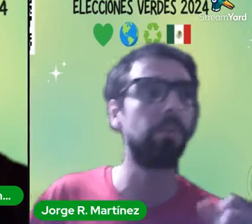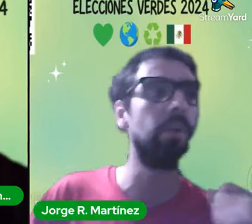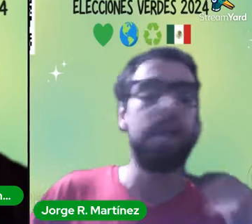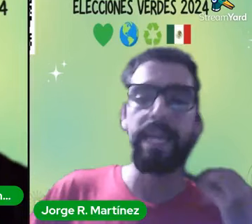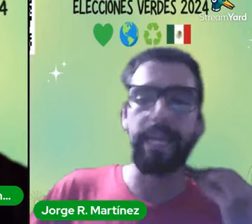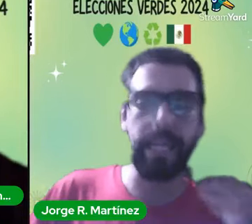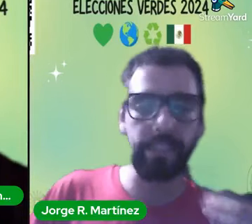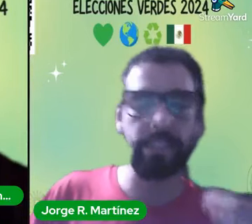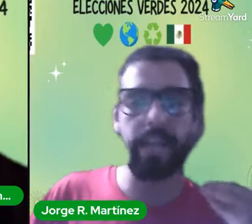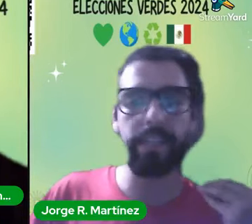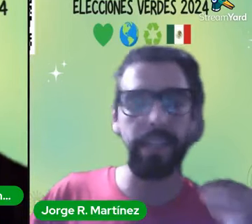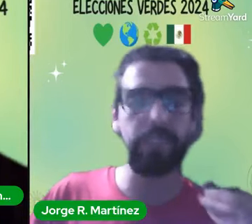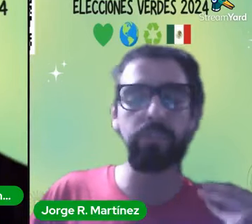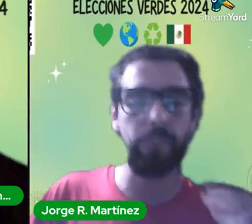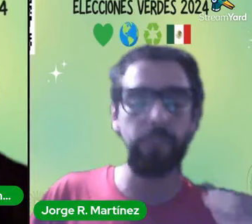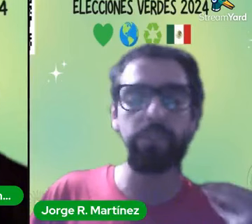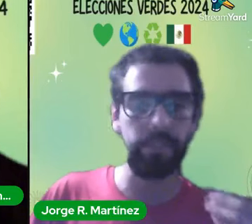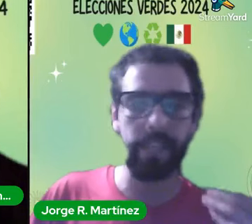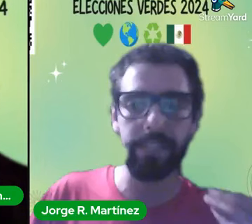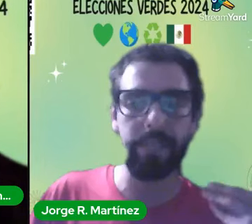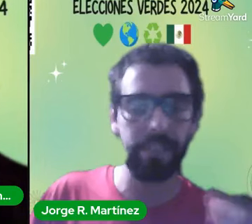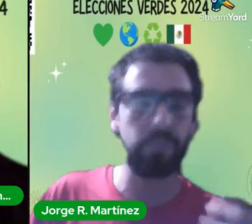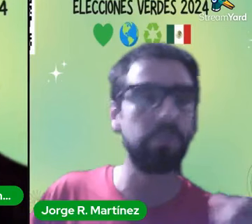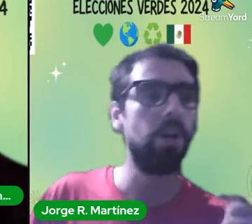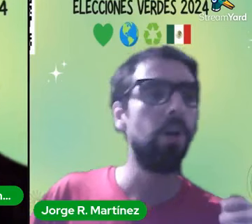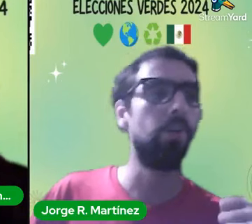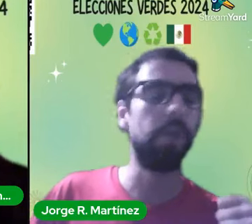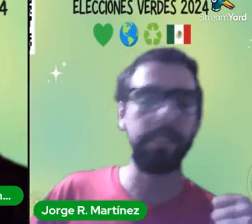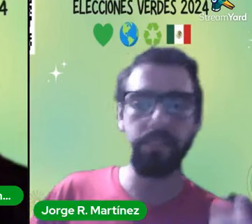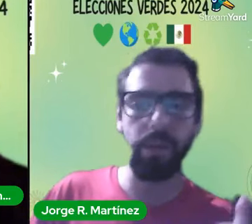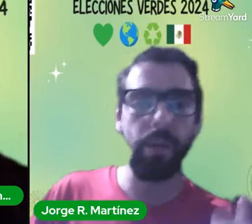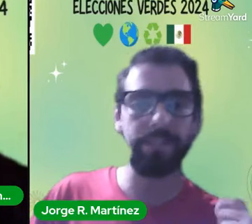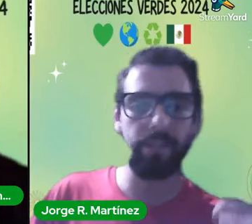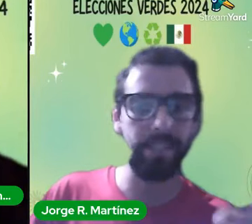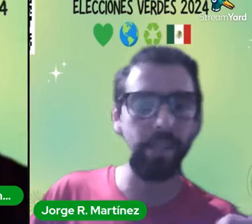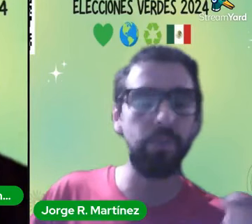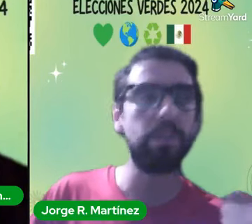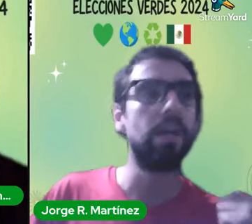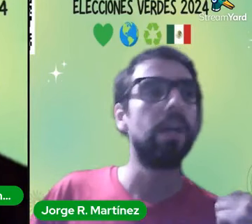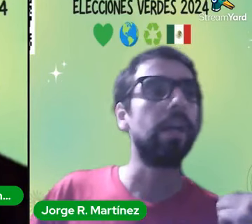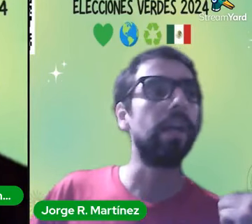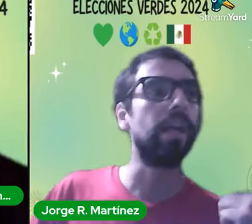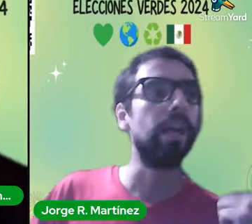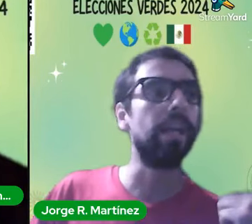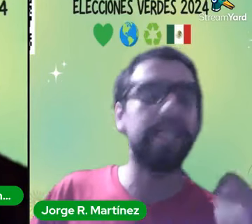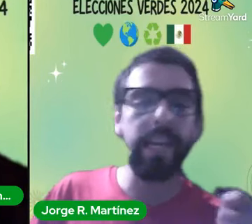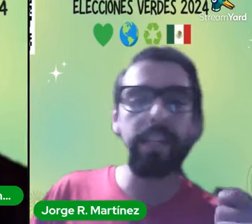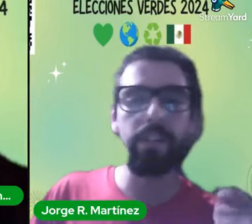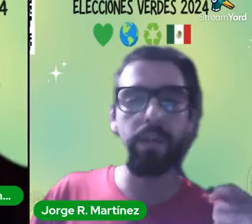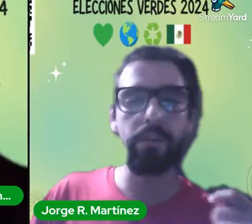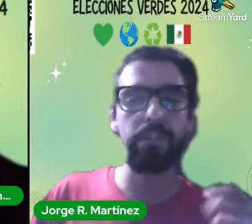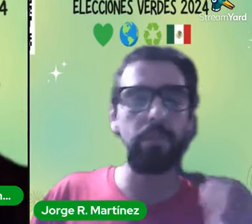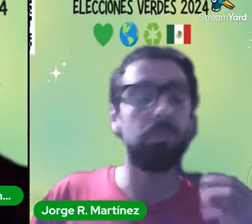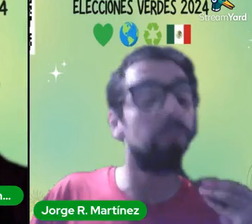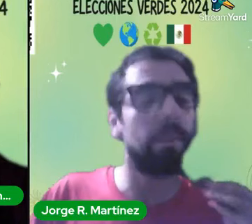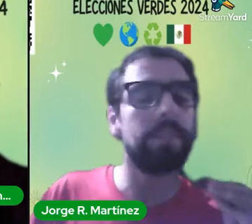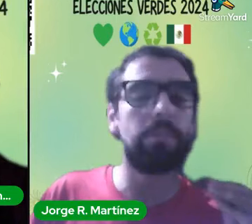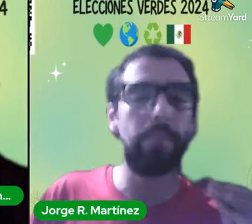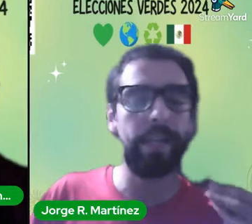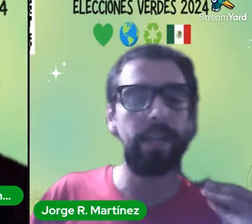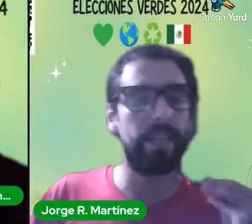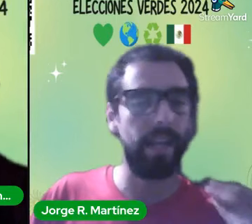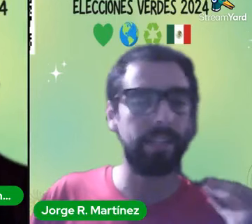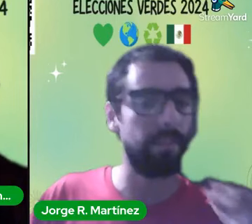público y garantizar derechos humanos universales básicos como el acceso al agua el acceso a la salud requieren de una visión mucho más